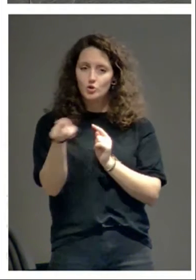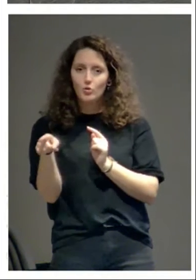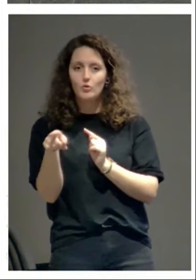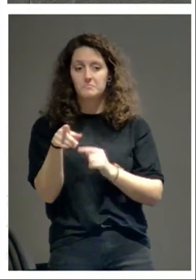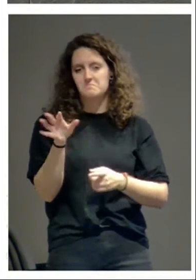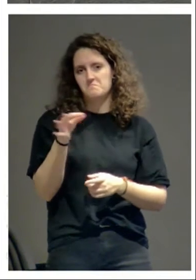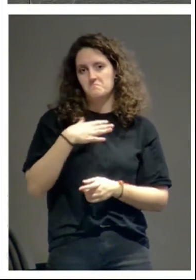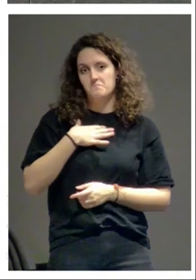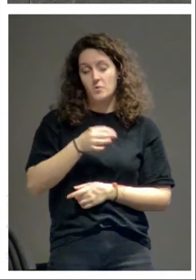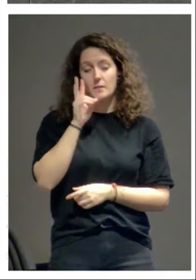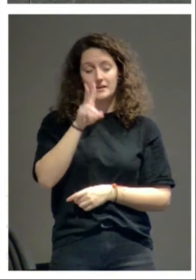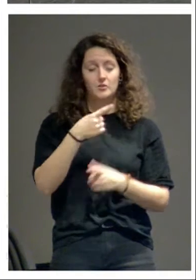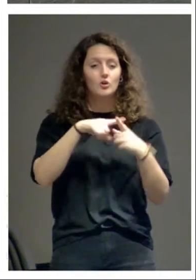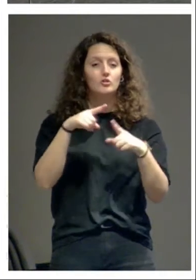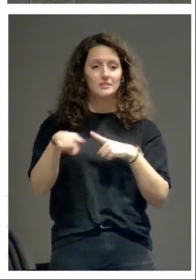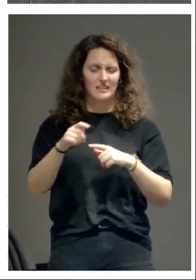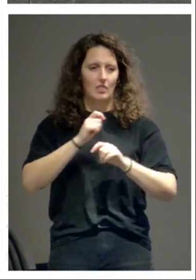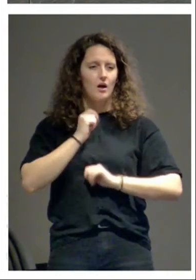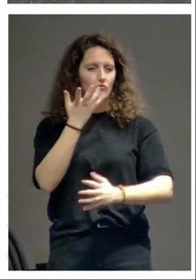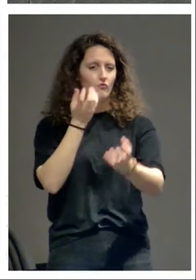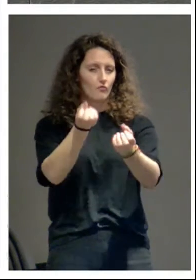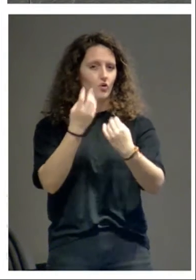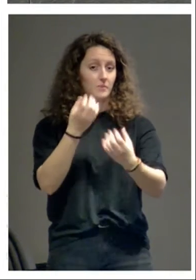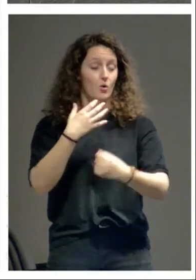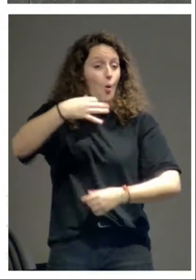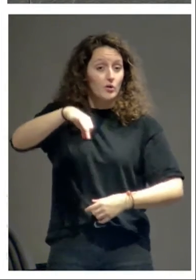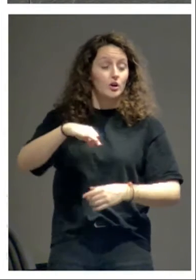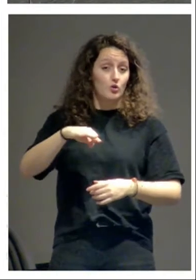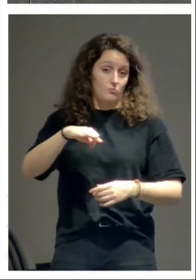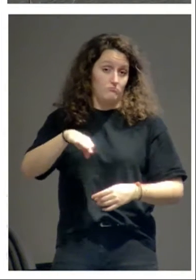que nos informan no sólo para el caso de la oliva,